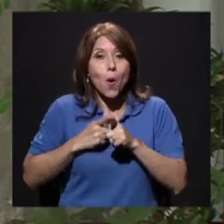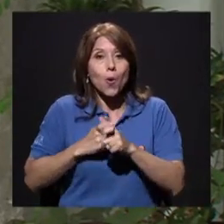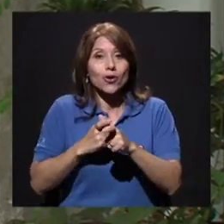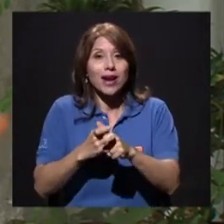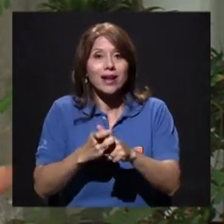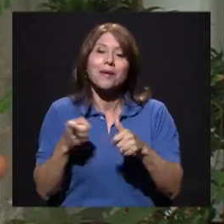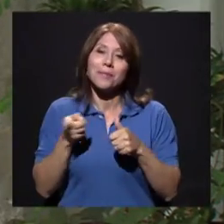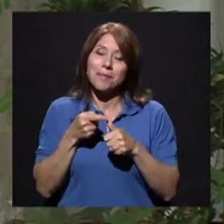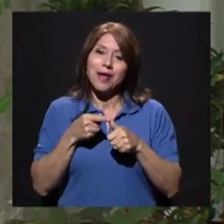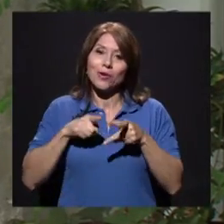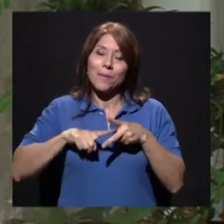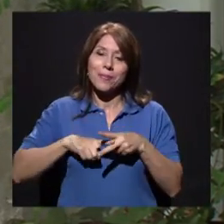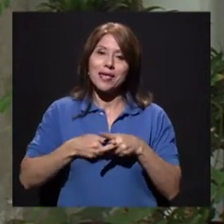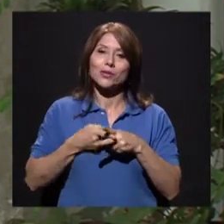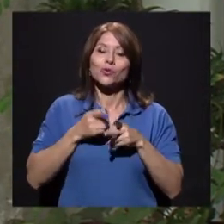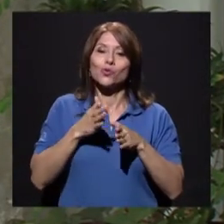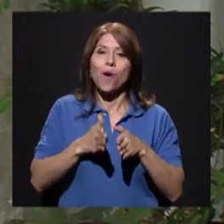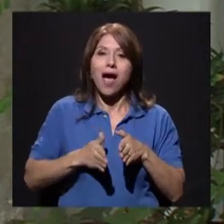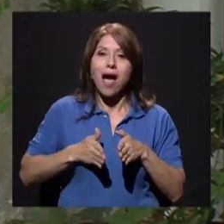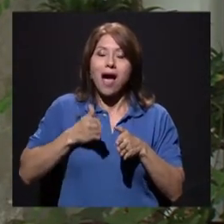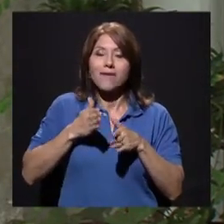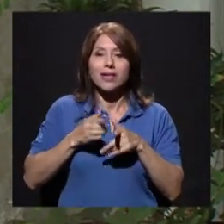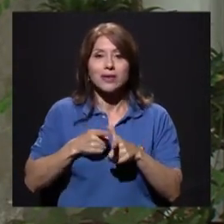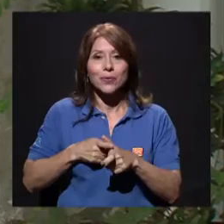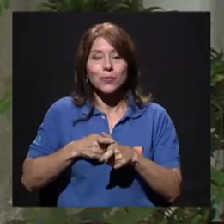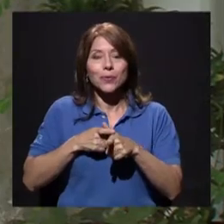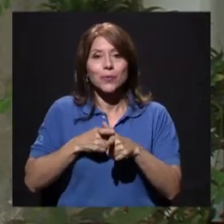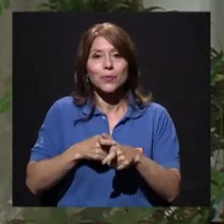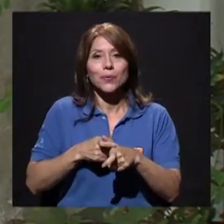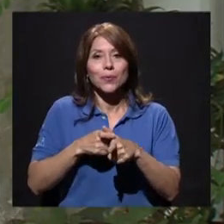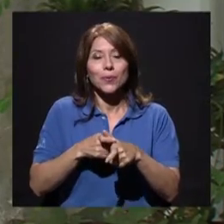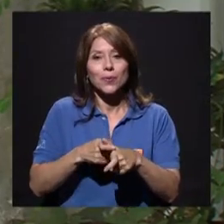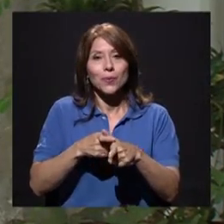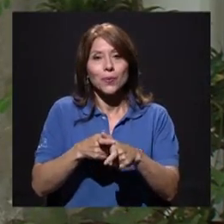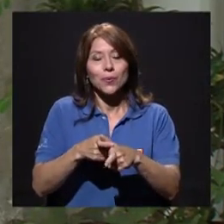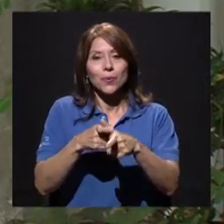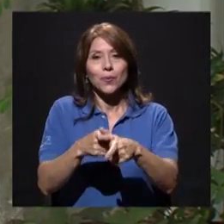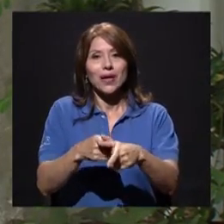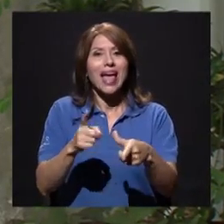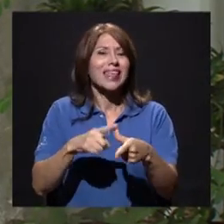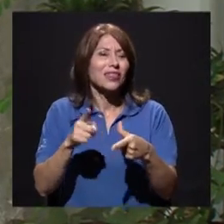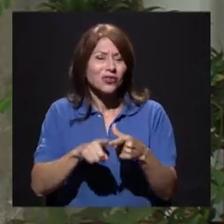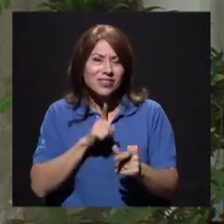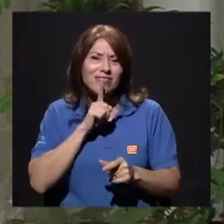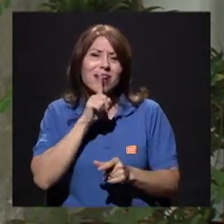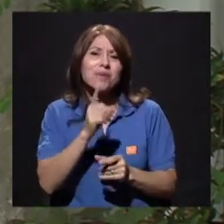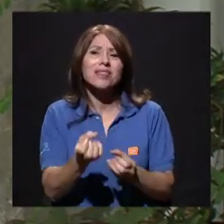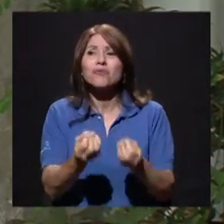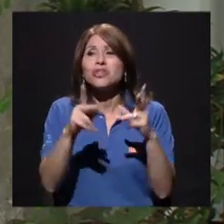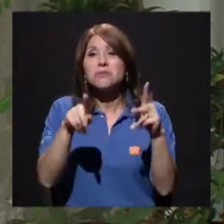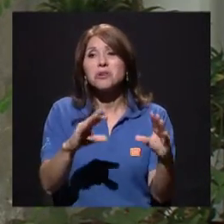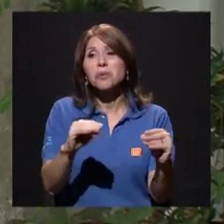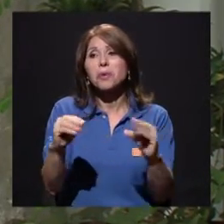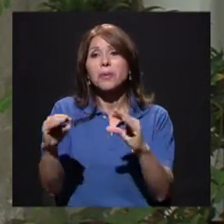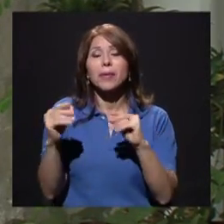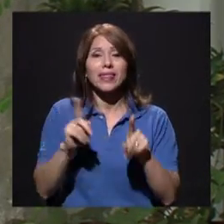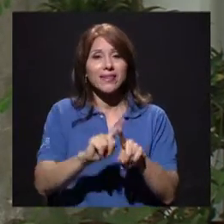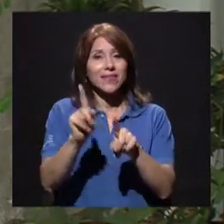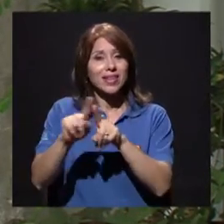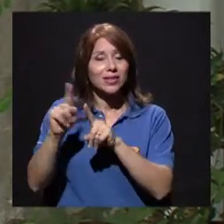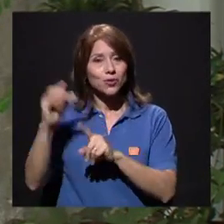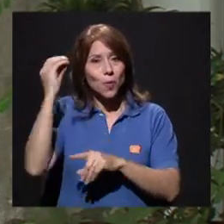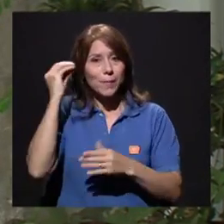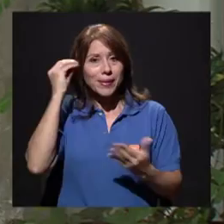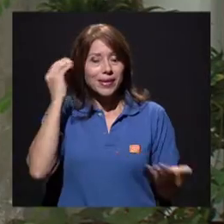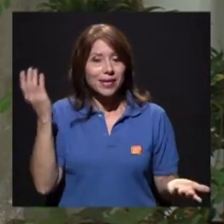el esfuerzo que voy a hacer. Entonces, eso es un eterno, dime, ¿qué te diré? Entonces, cada quien va